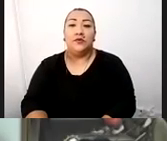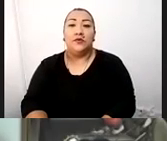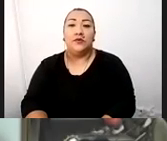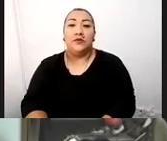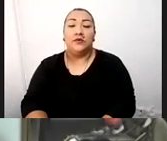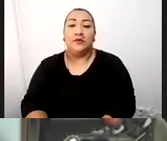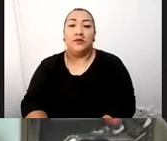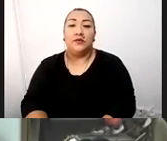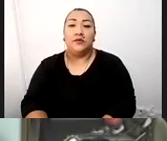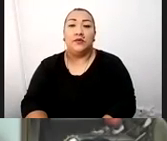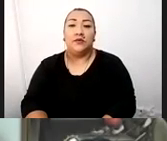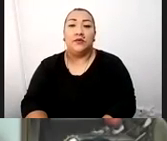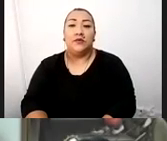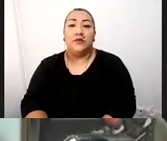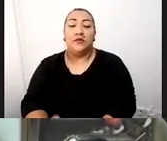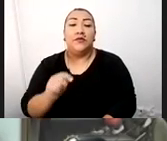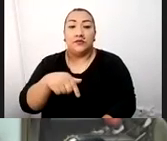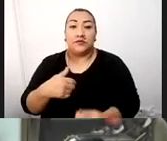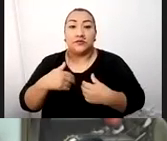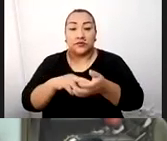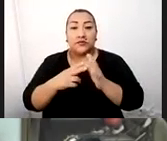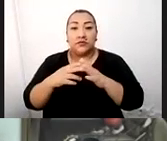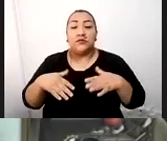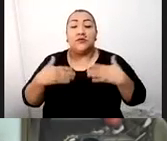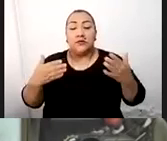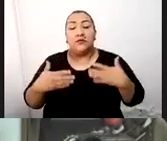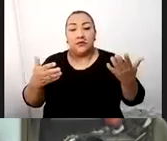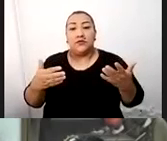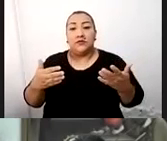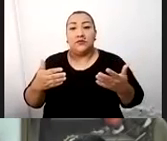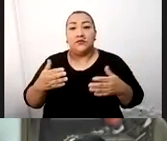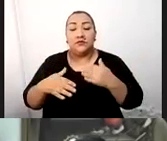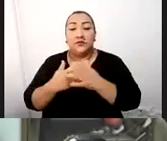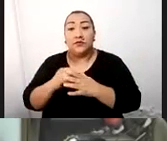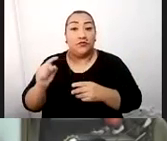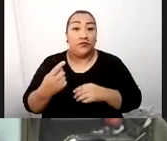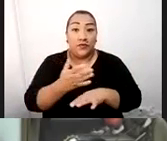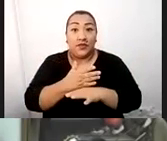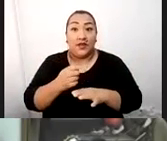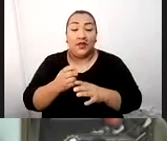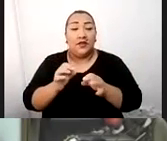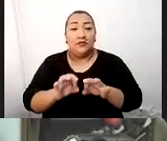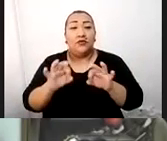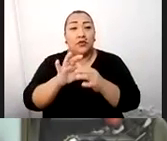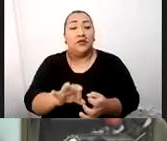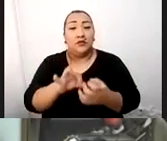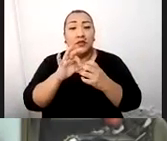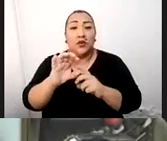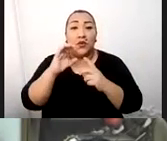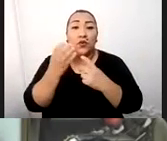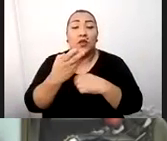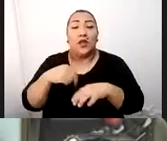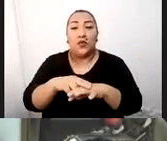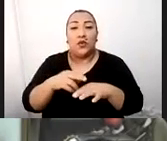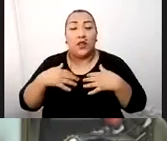Francisco. Acá vamos a tener la oportunidad de poder disfrutar, primero, de esa esencia cultural y natural que